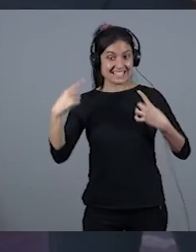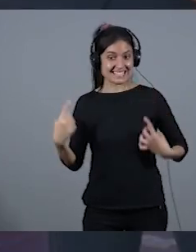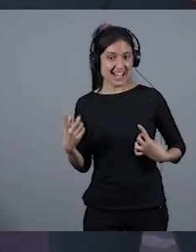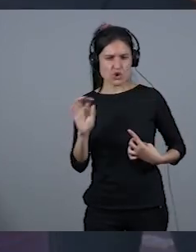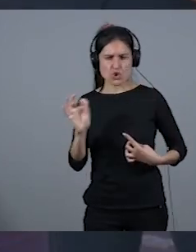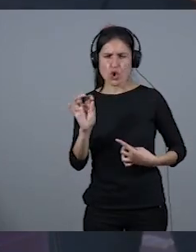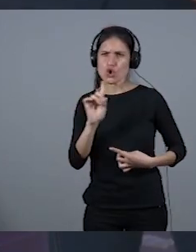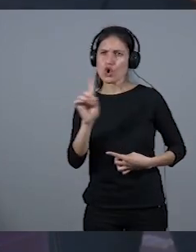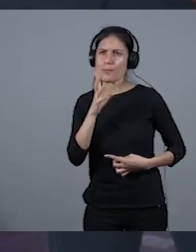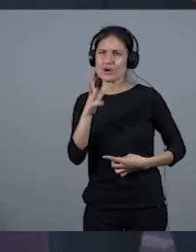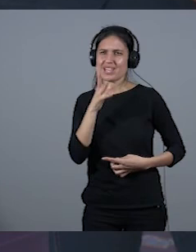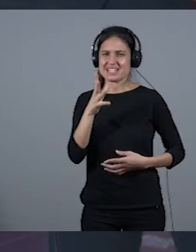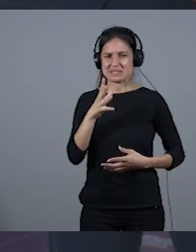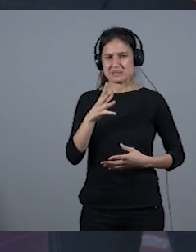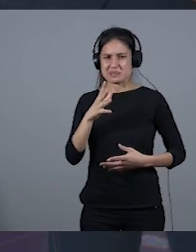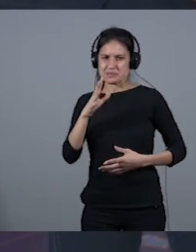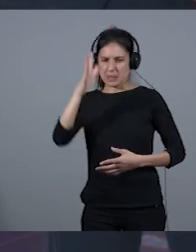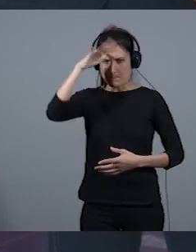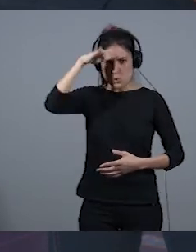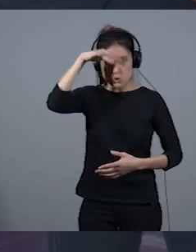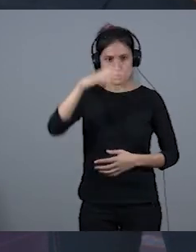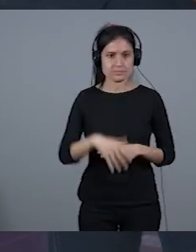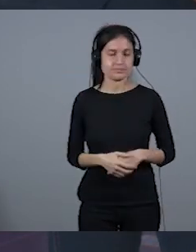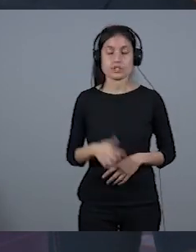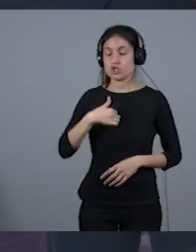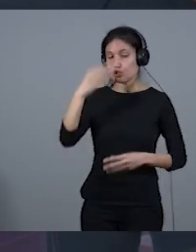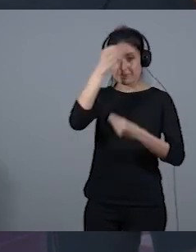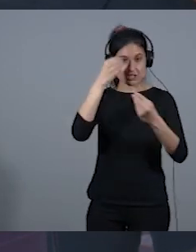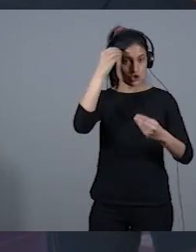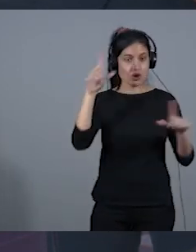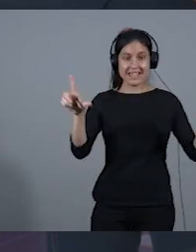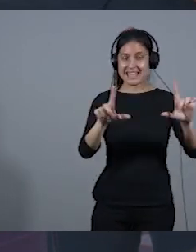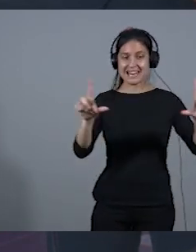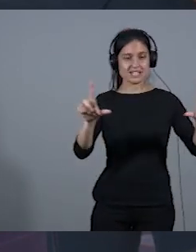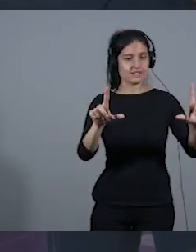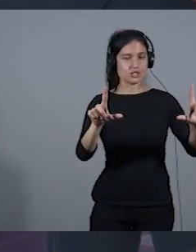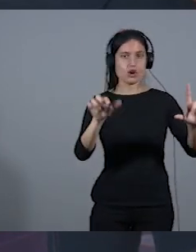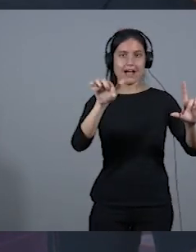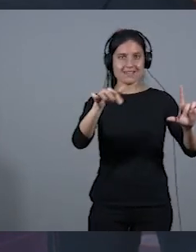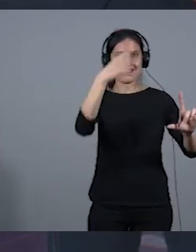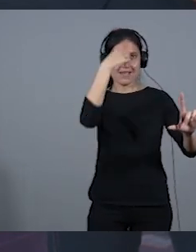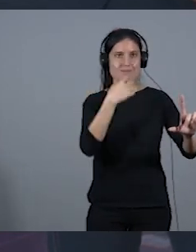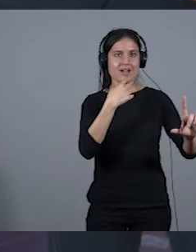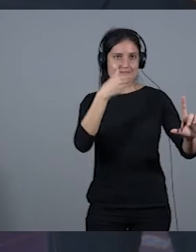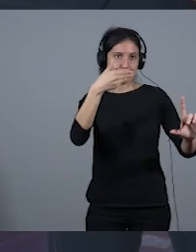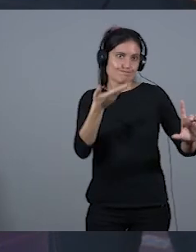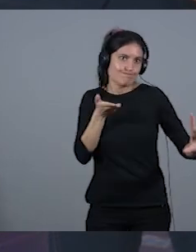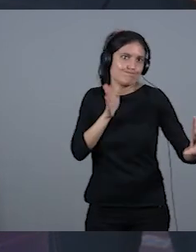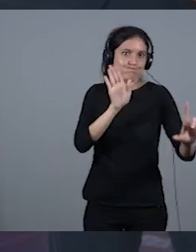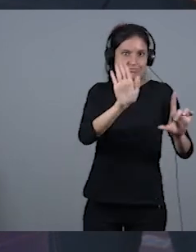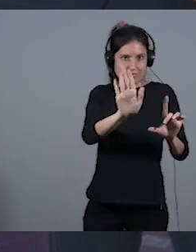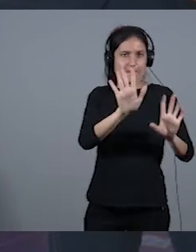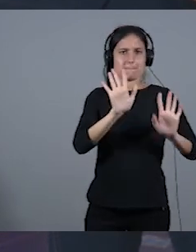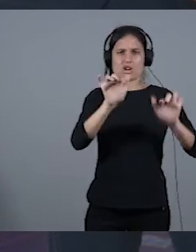romper, evidentemente, en la televisión, una está más expuesta, evidentemente, a la imagen, pero hay que romper